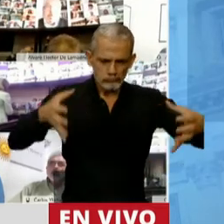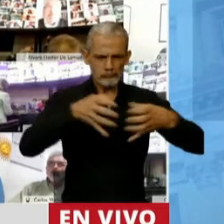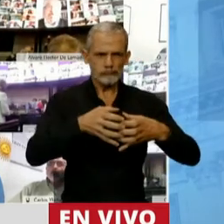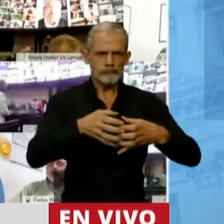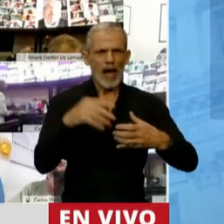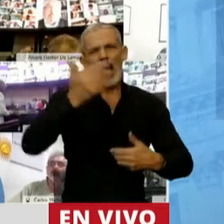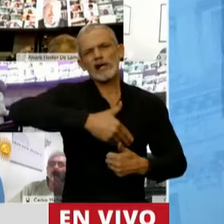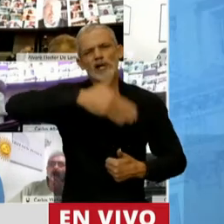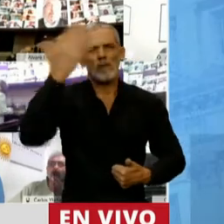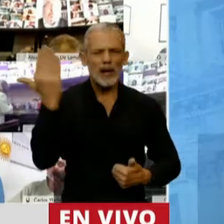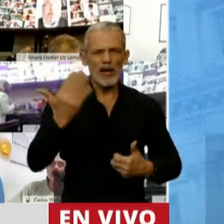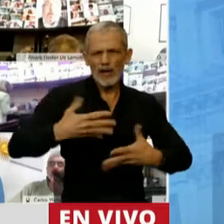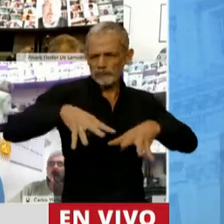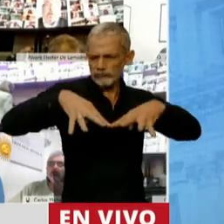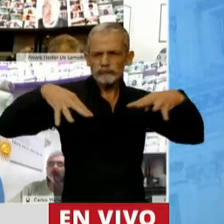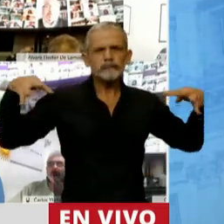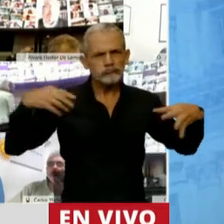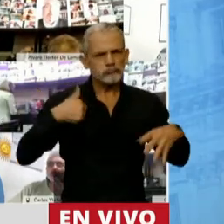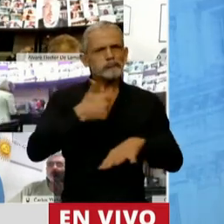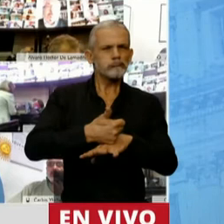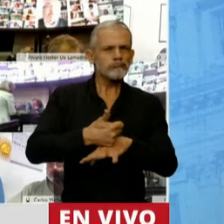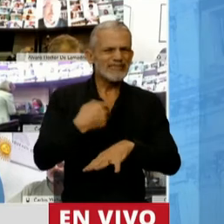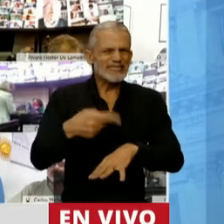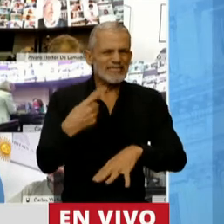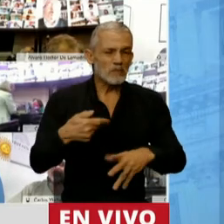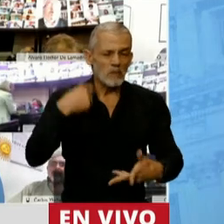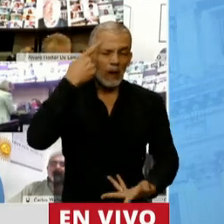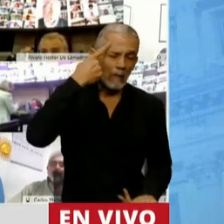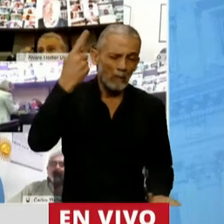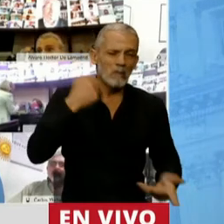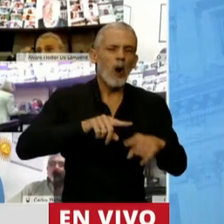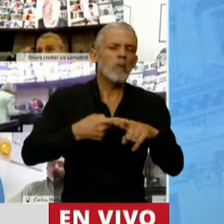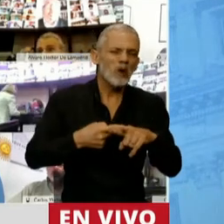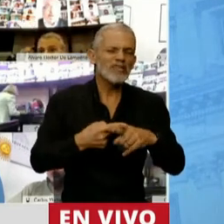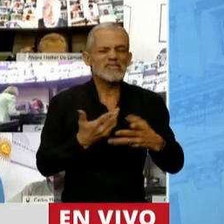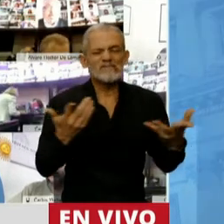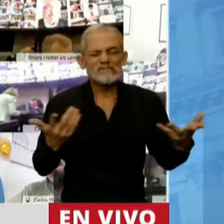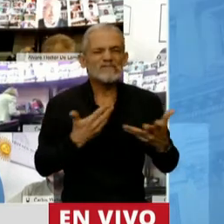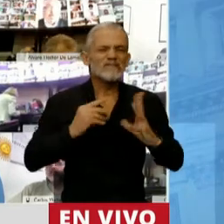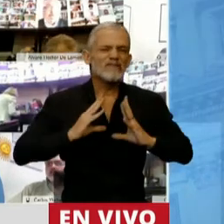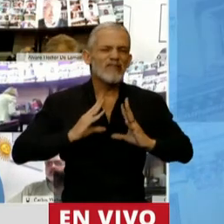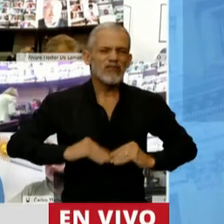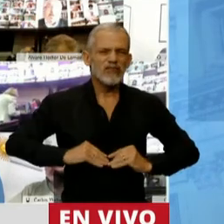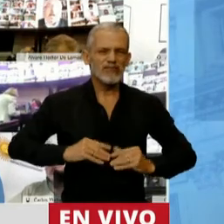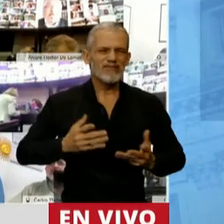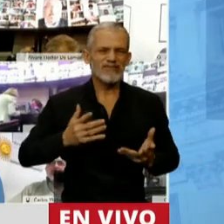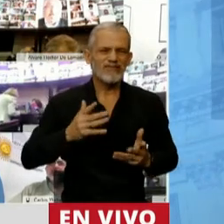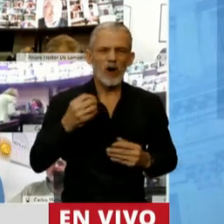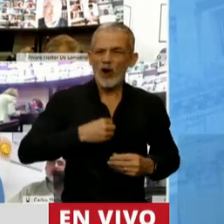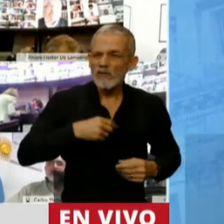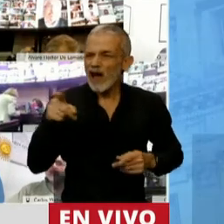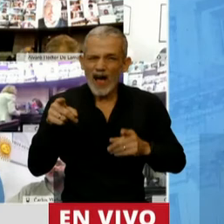esas asambleas populares, y no creíamos más en nadie.